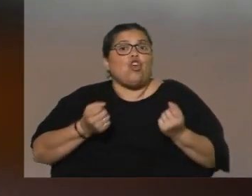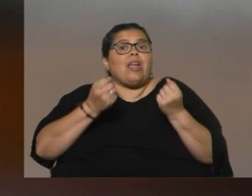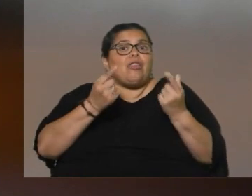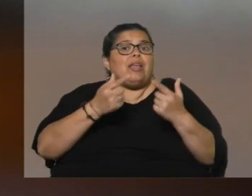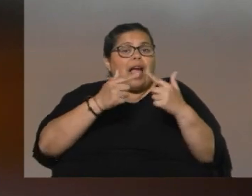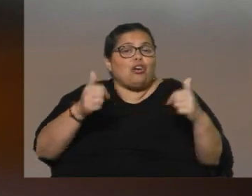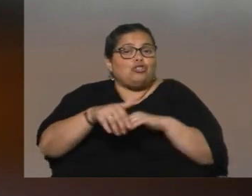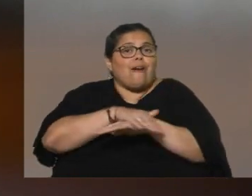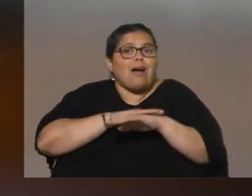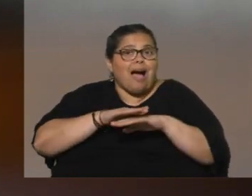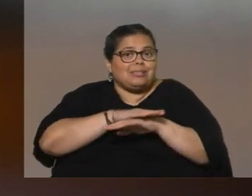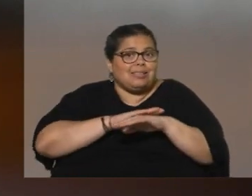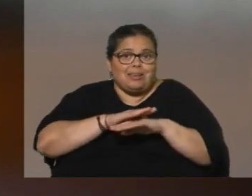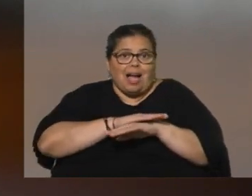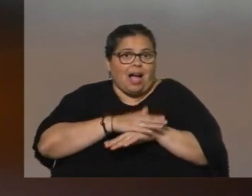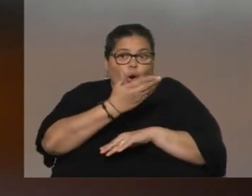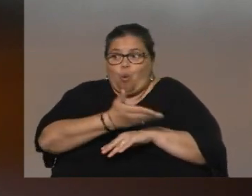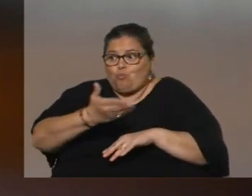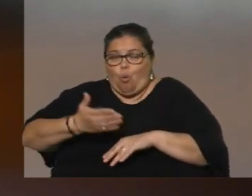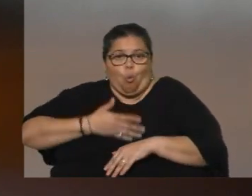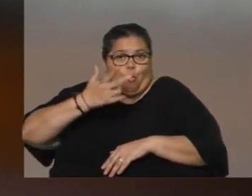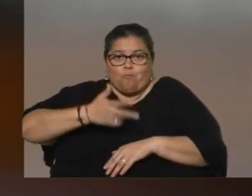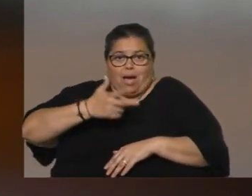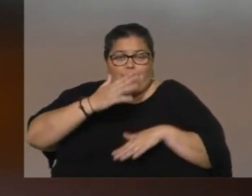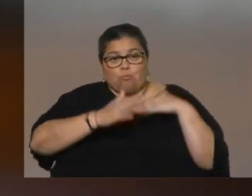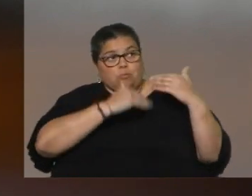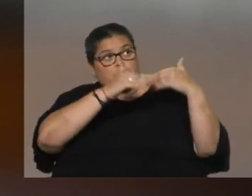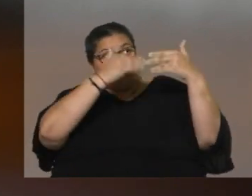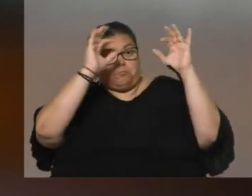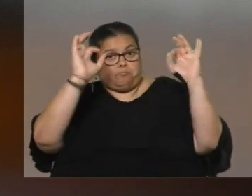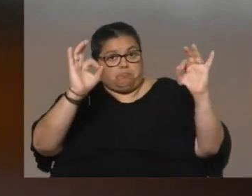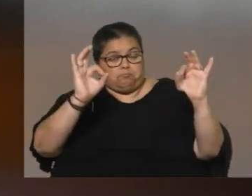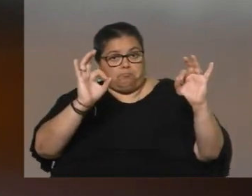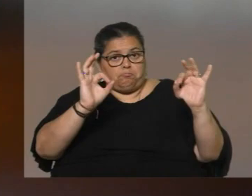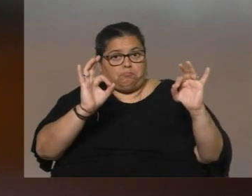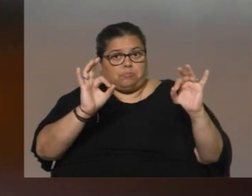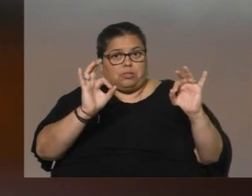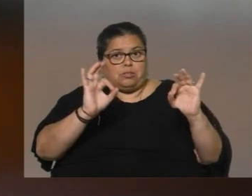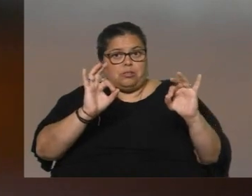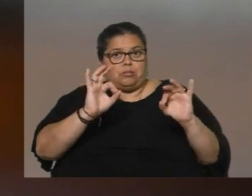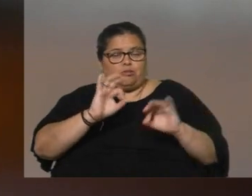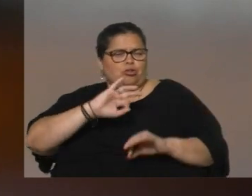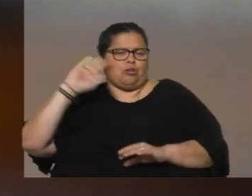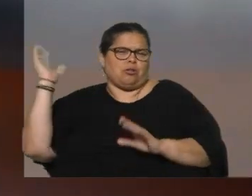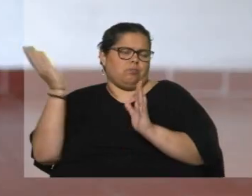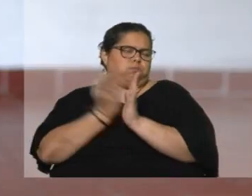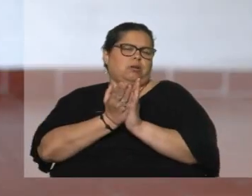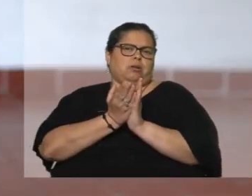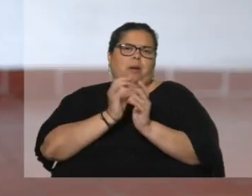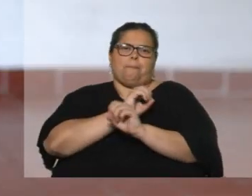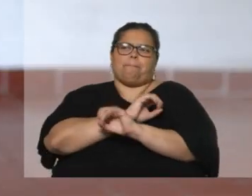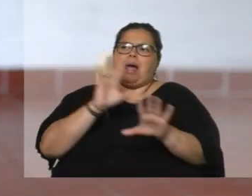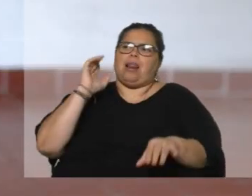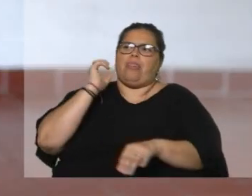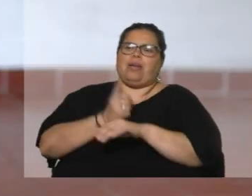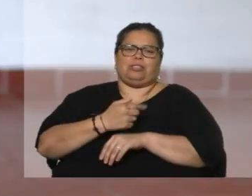básicas para que un ser humano se vaya formando, se vaya desarrollando, les pegué con una mala decisión. Y eso